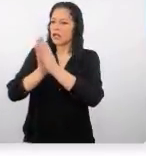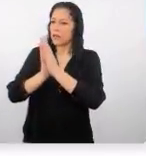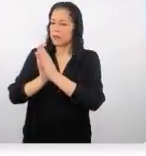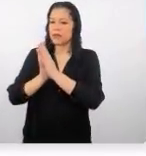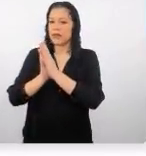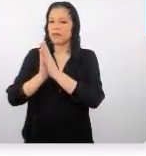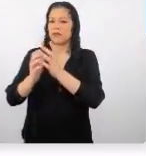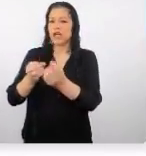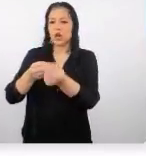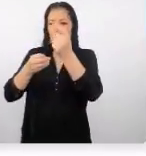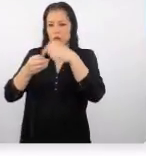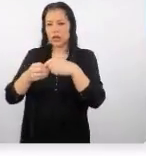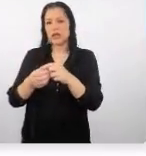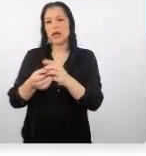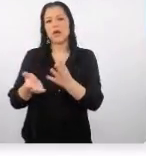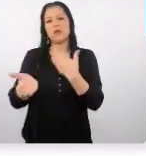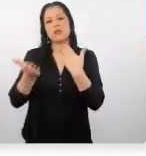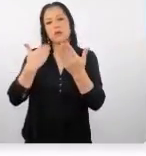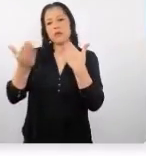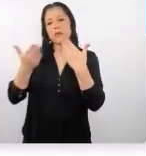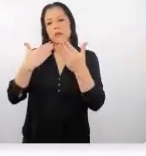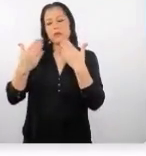para continuar la conversación